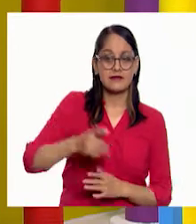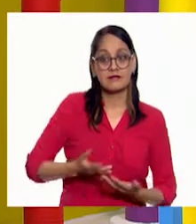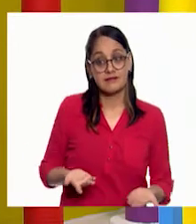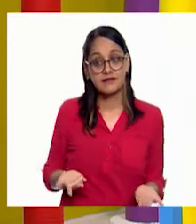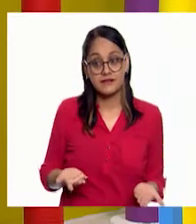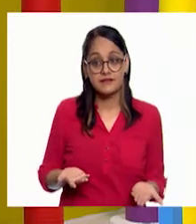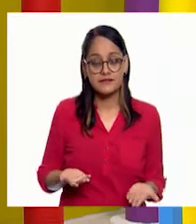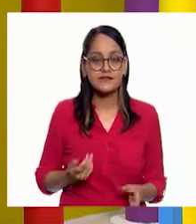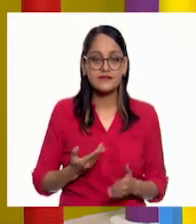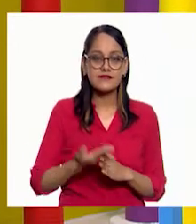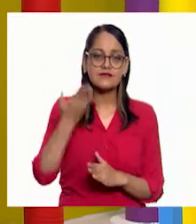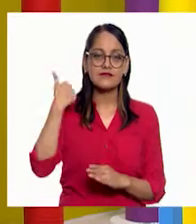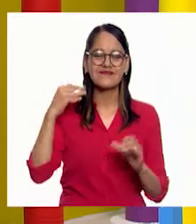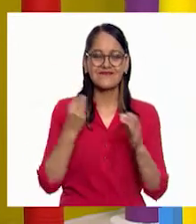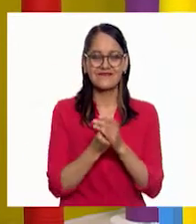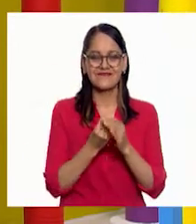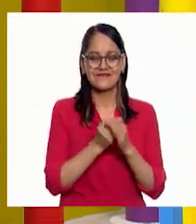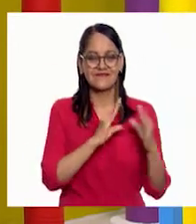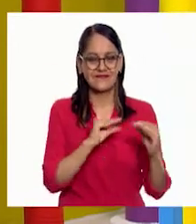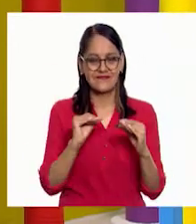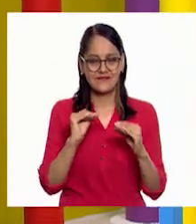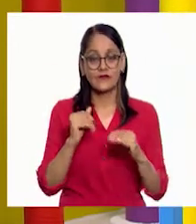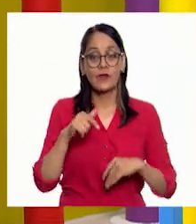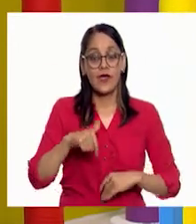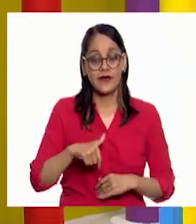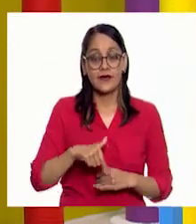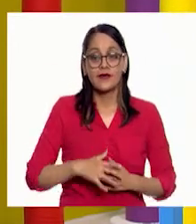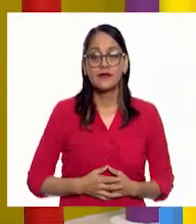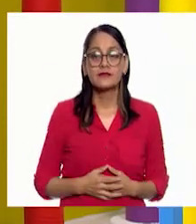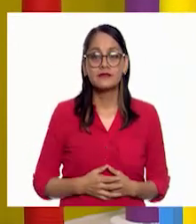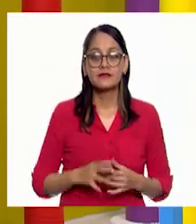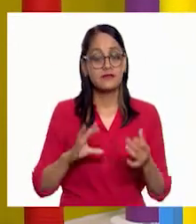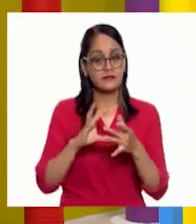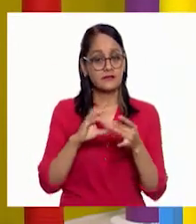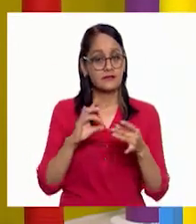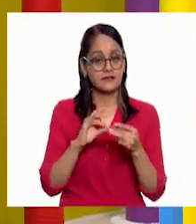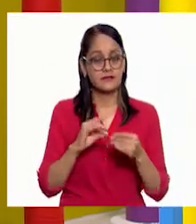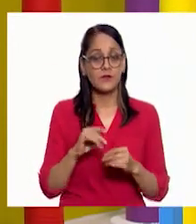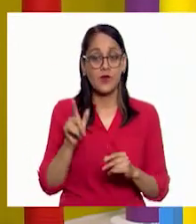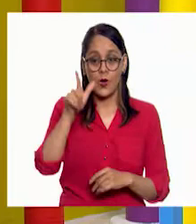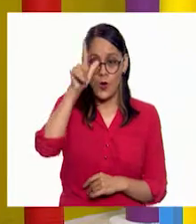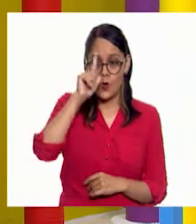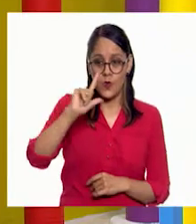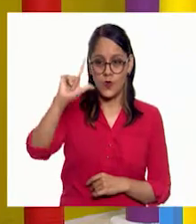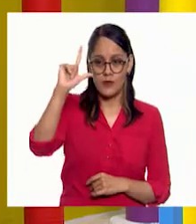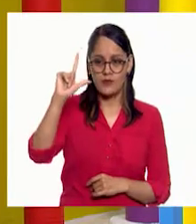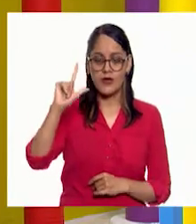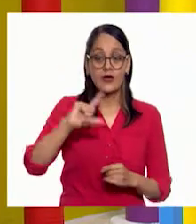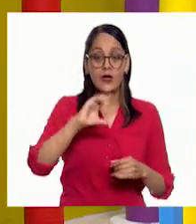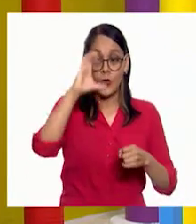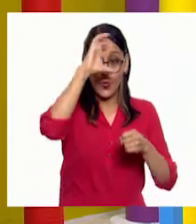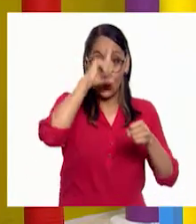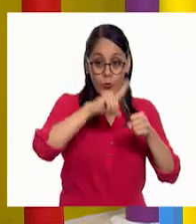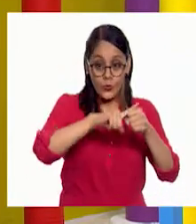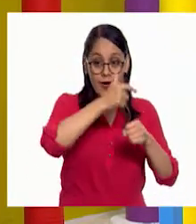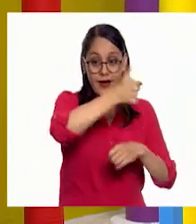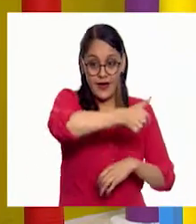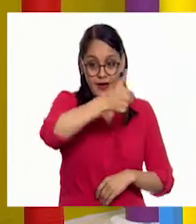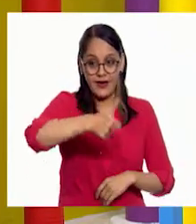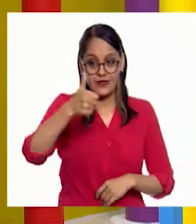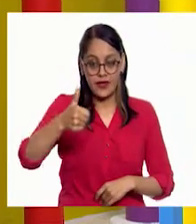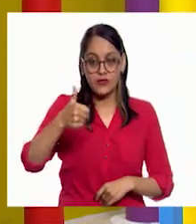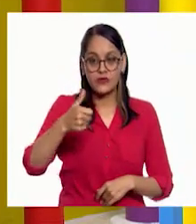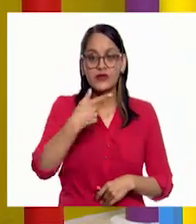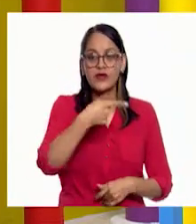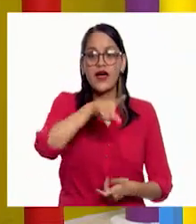otras clases de Aprenda en Casa 3 que la luna, todas las culturas tienen una representación diferente de la luna.